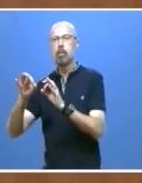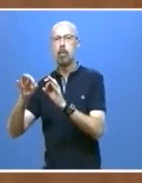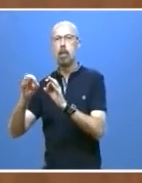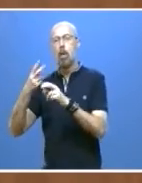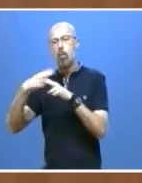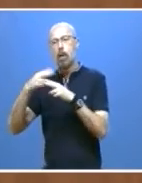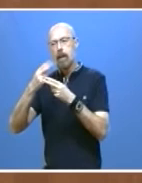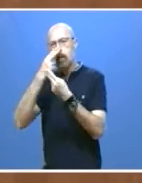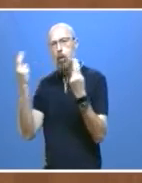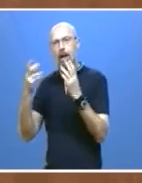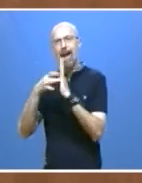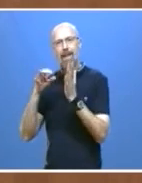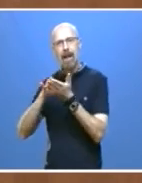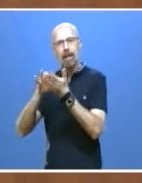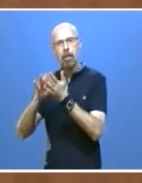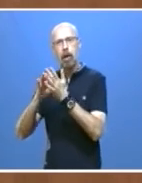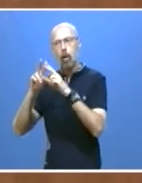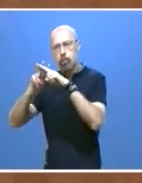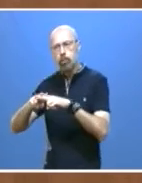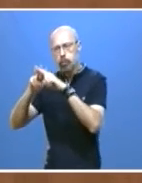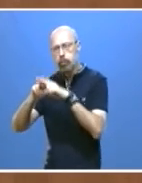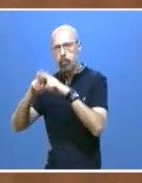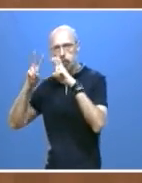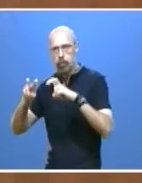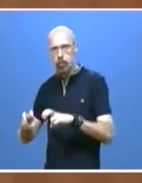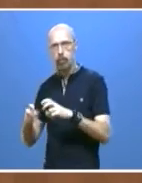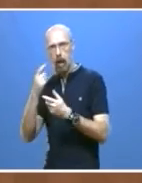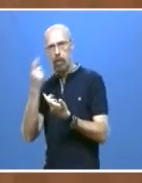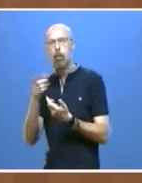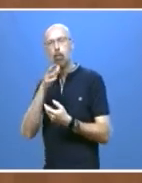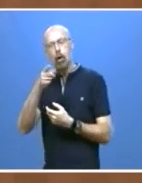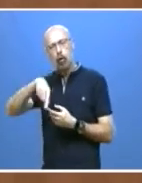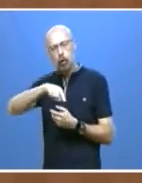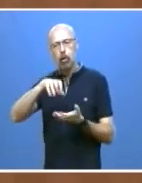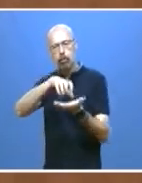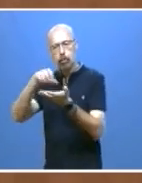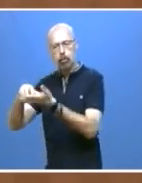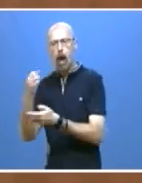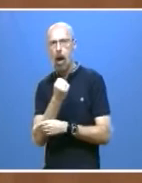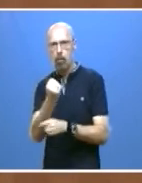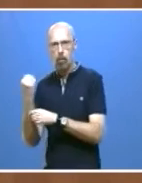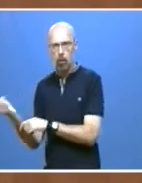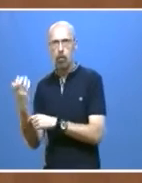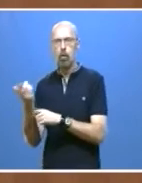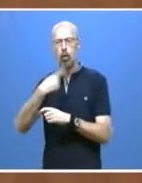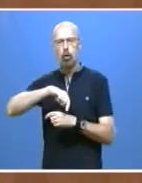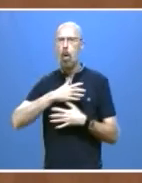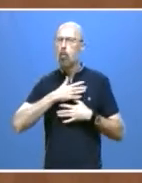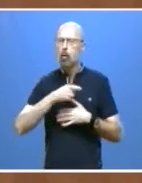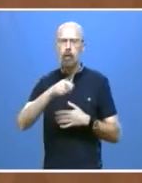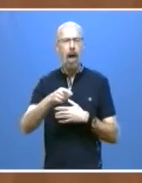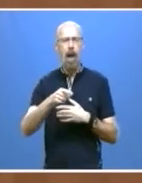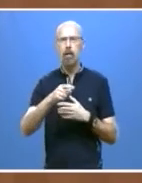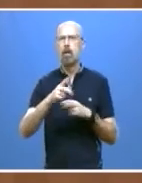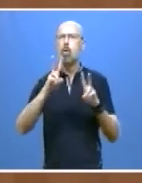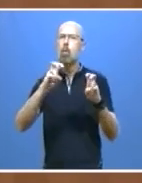los servicios. Así lo asumimos y garantizaremos esta voluntad de manera global y al más alto nivel de la nueva